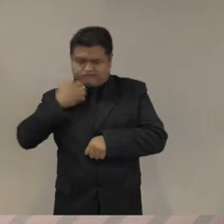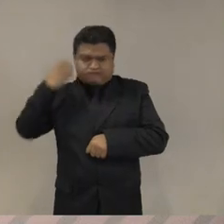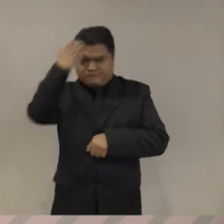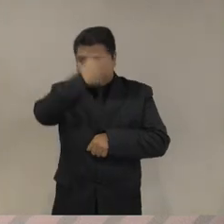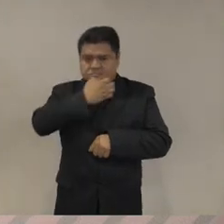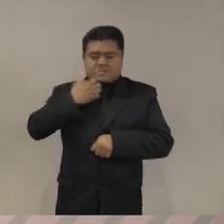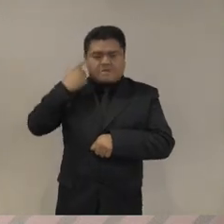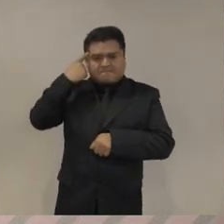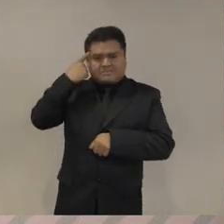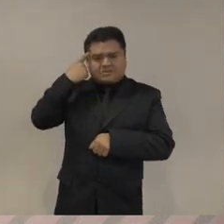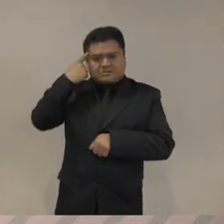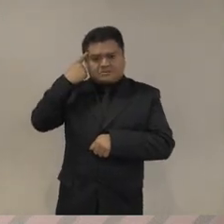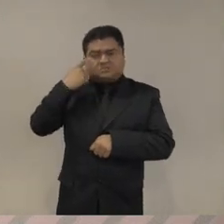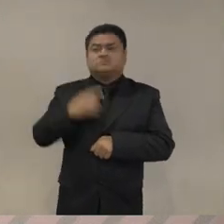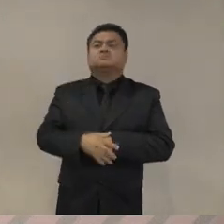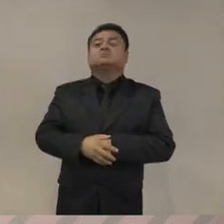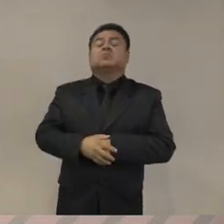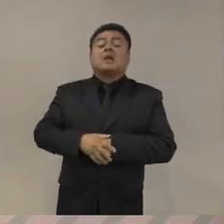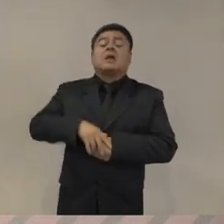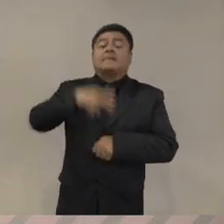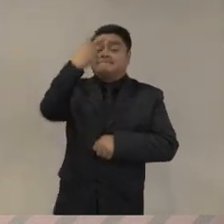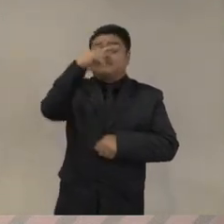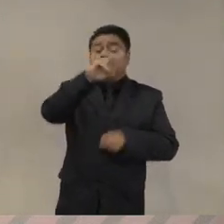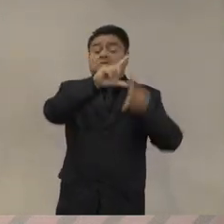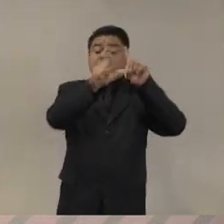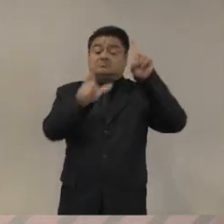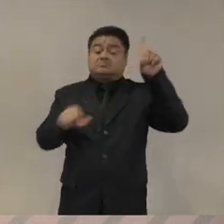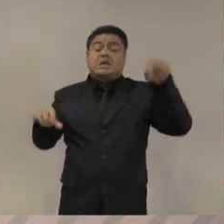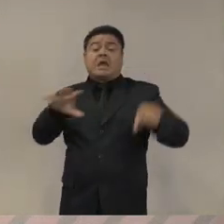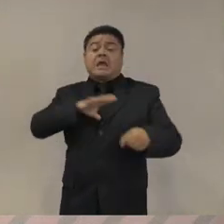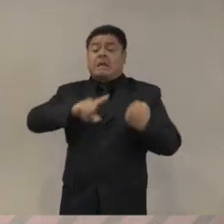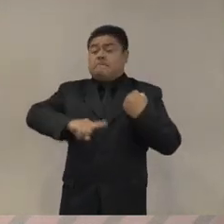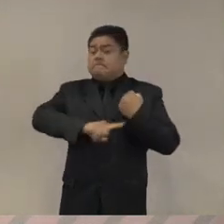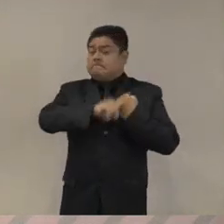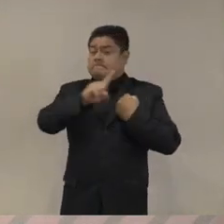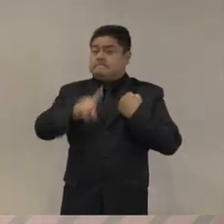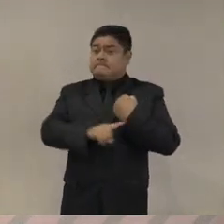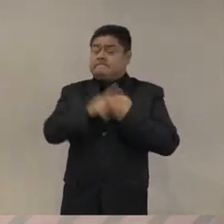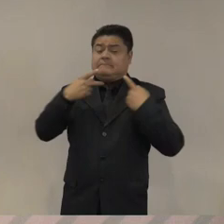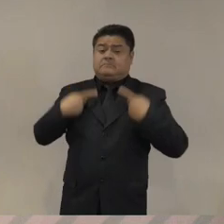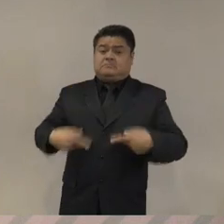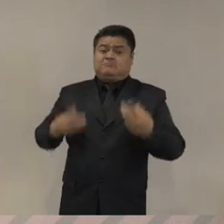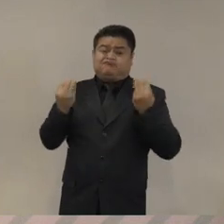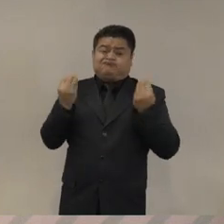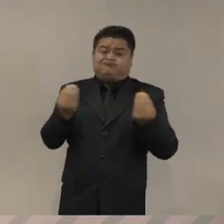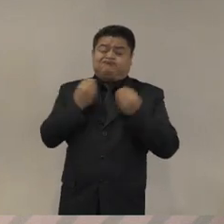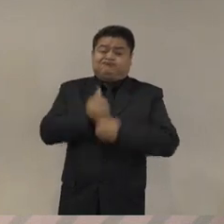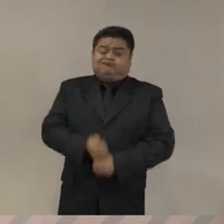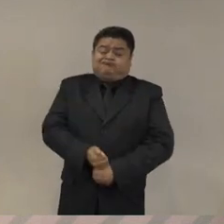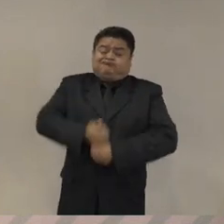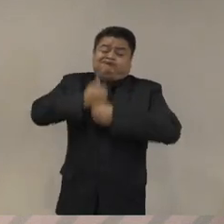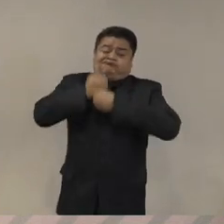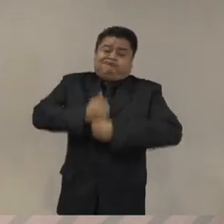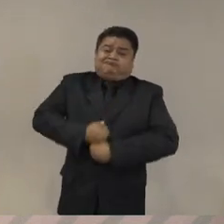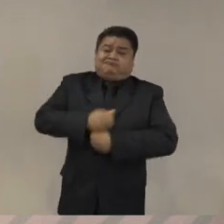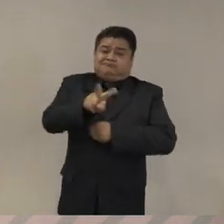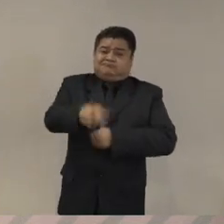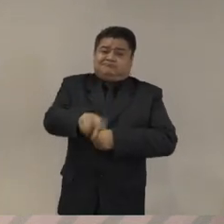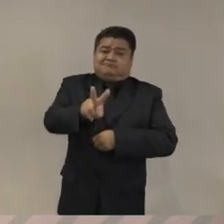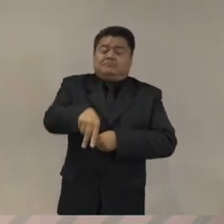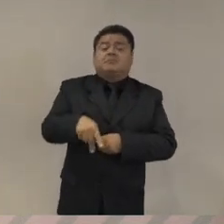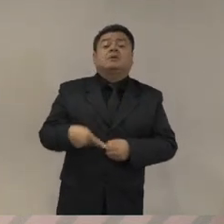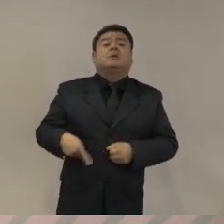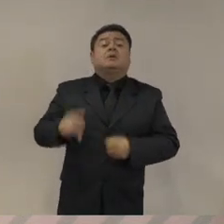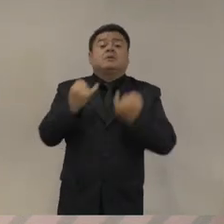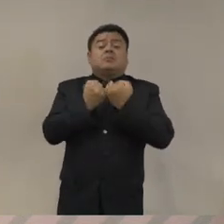tragedia humanitaria en buena parte del país también hay liderazgos políticos e institucionales reformistas